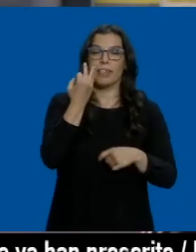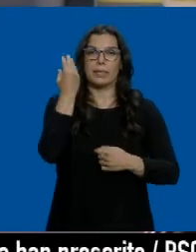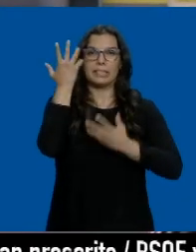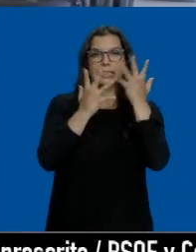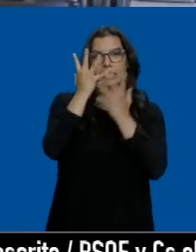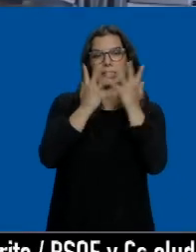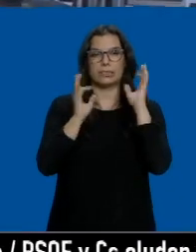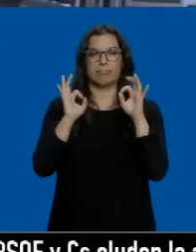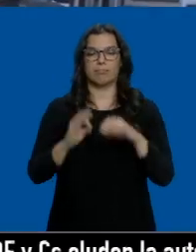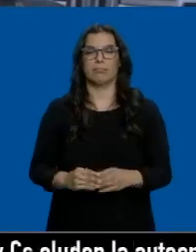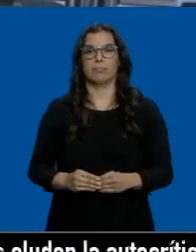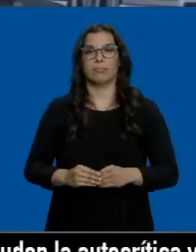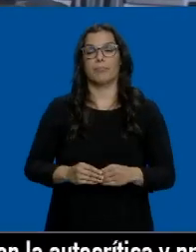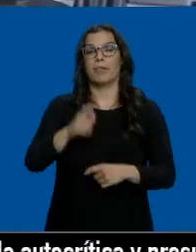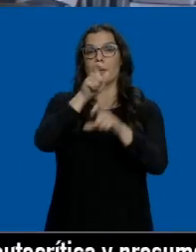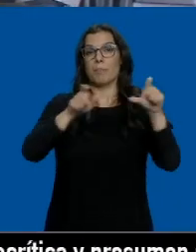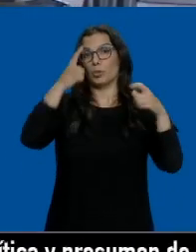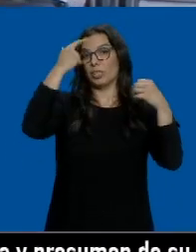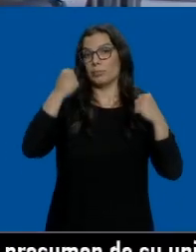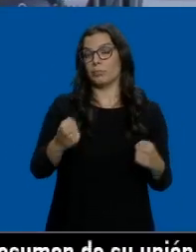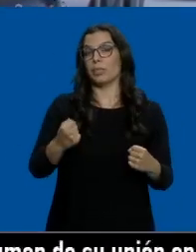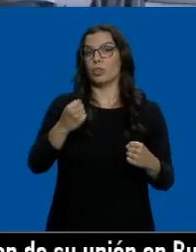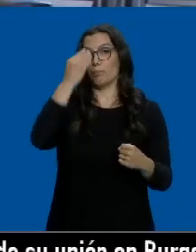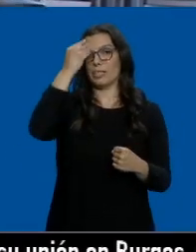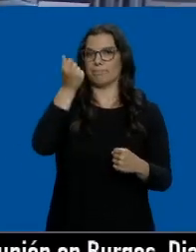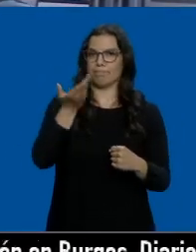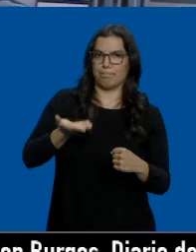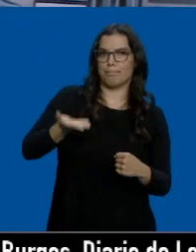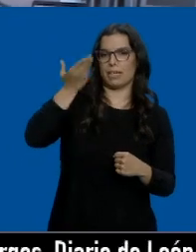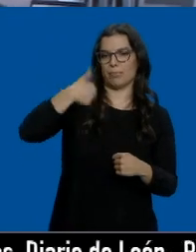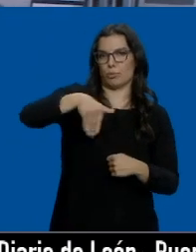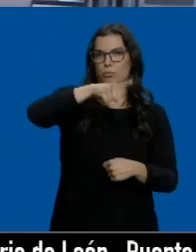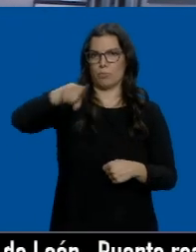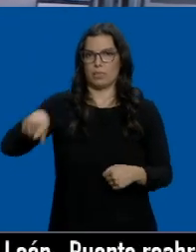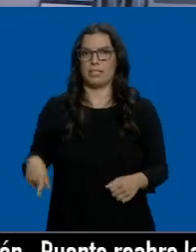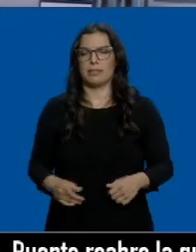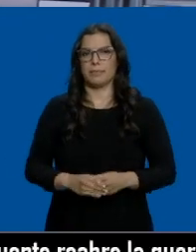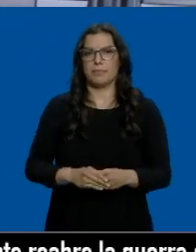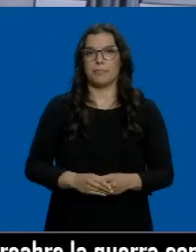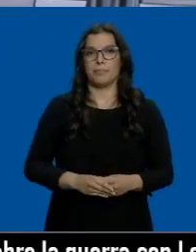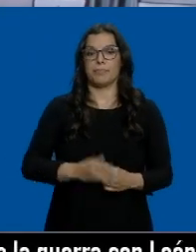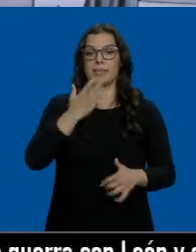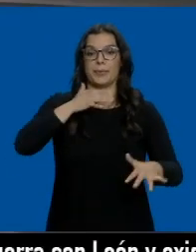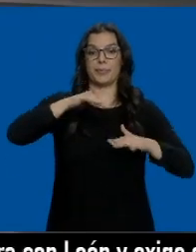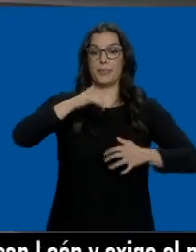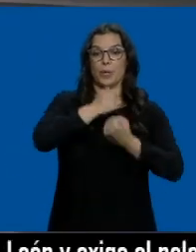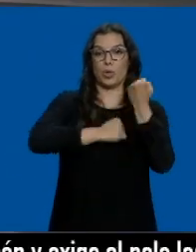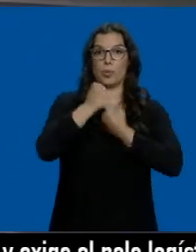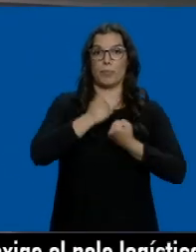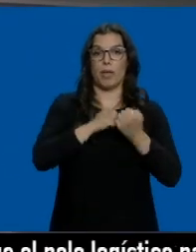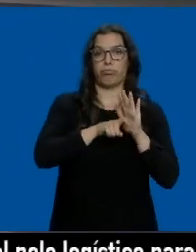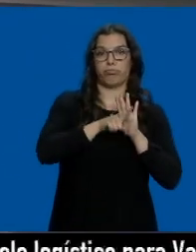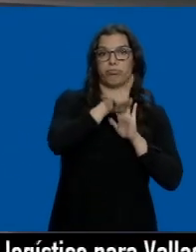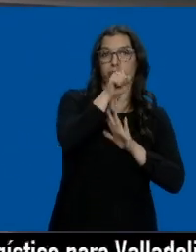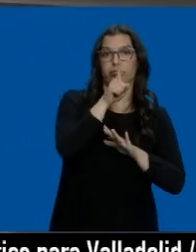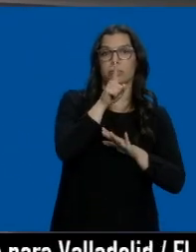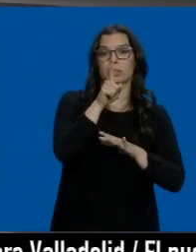cálculos. Los expertos esperan que se produzca todavía un repunte mayor en los próximos meses. Cuanto más se reactive la economía y el